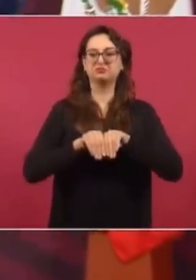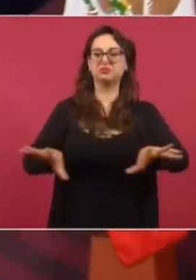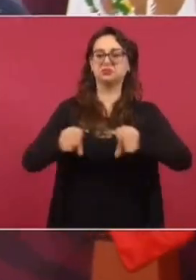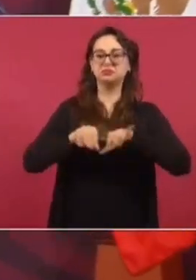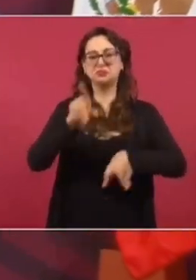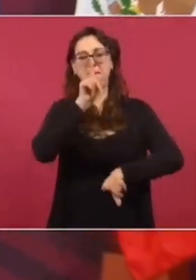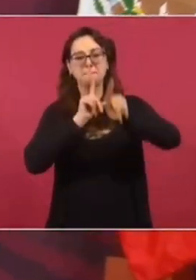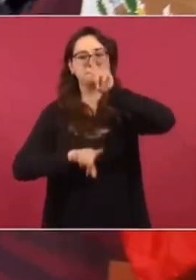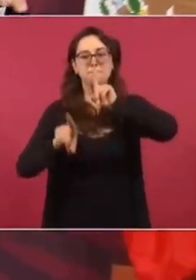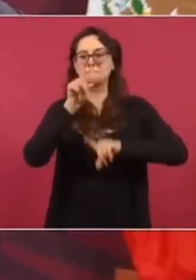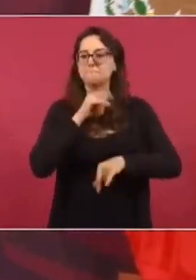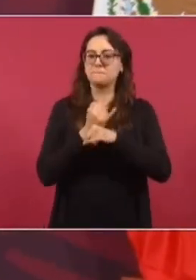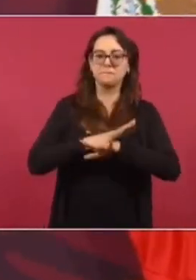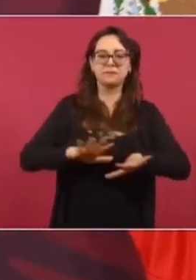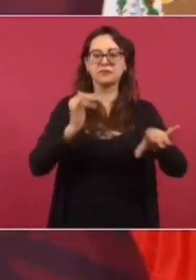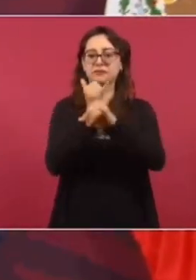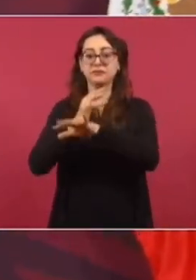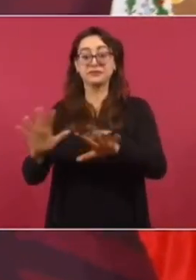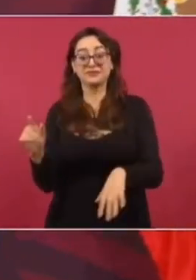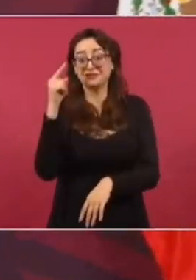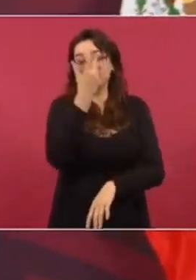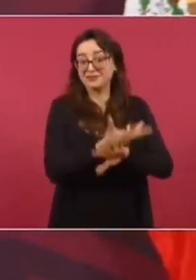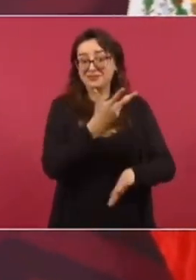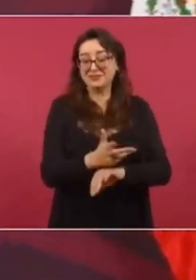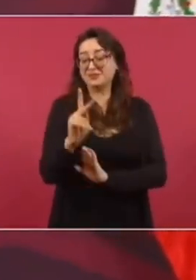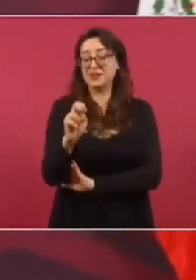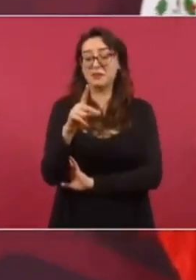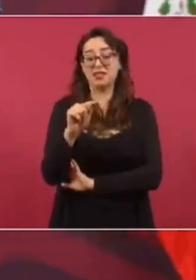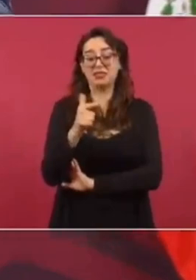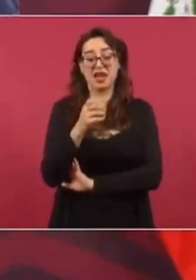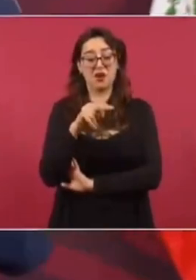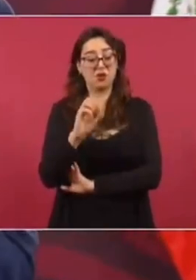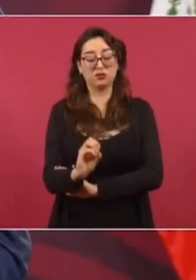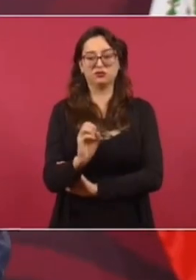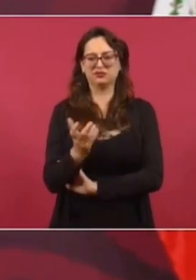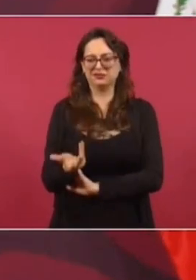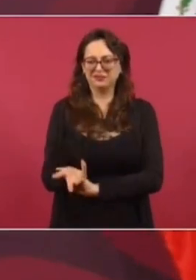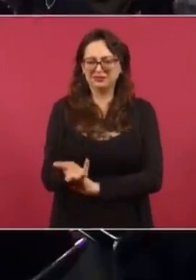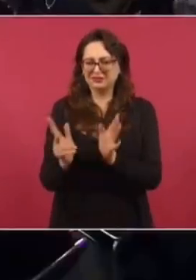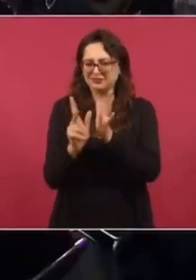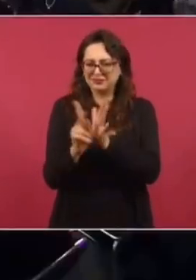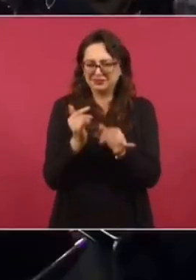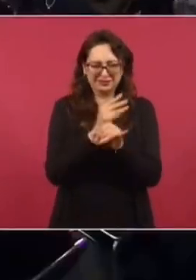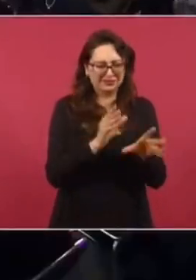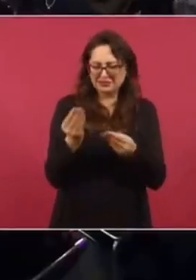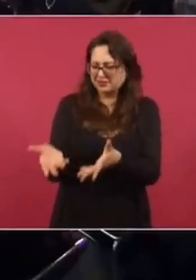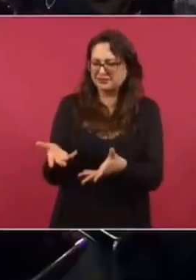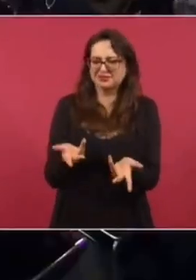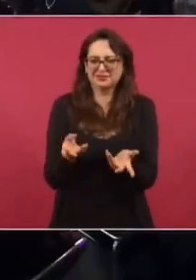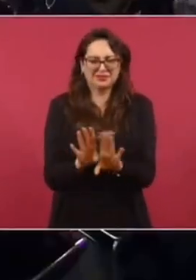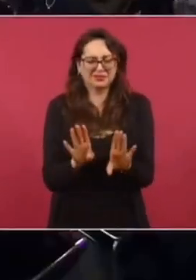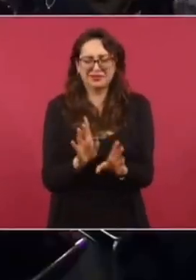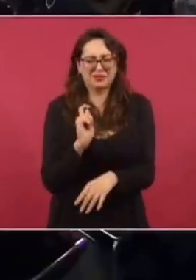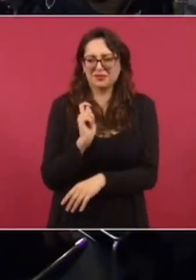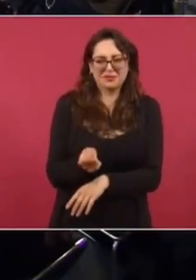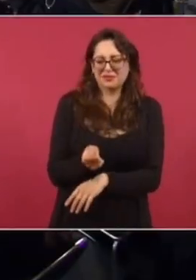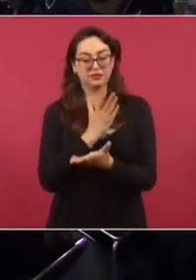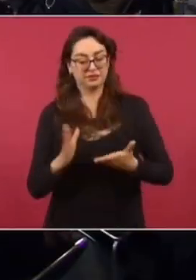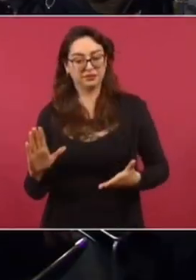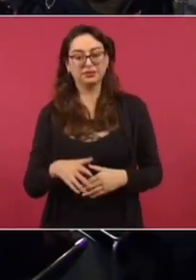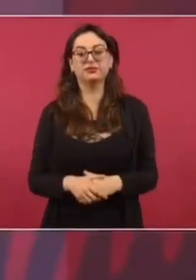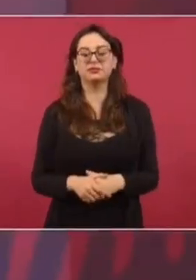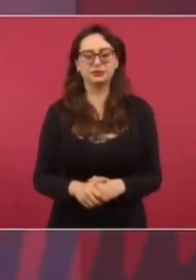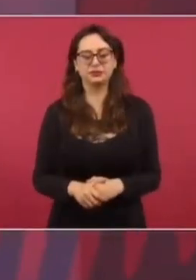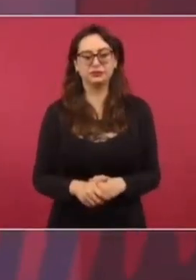difundiendo mentiras, filtrando información. Bueno, hasta el Pentágono, que le filtra información al Washington Post. Pero, fíjense, qué